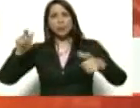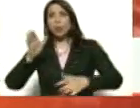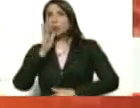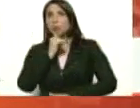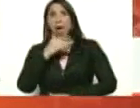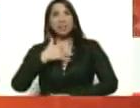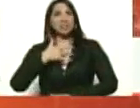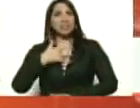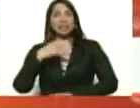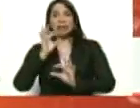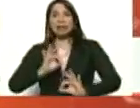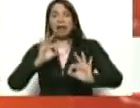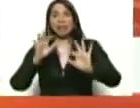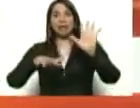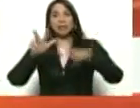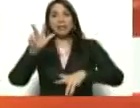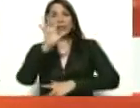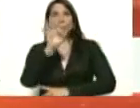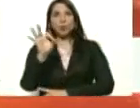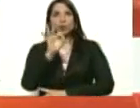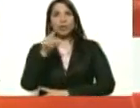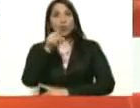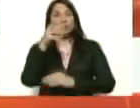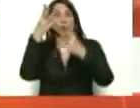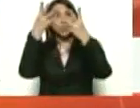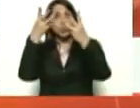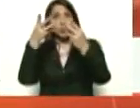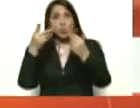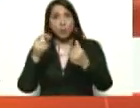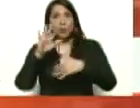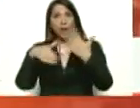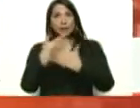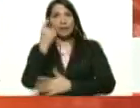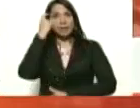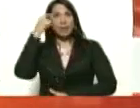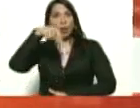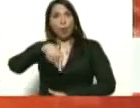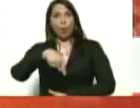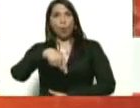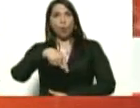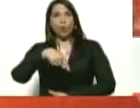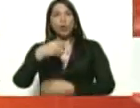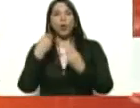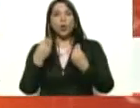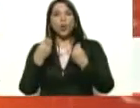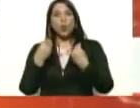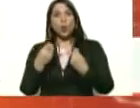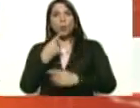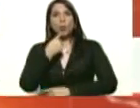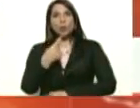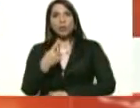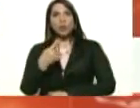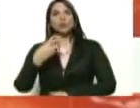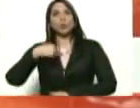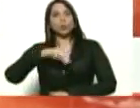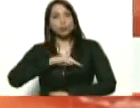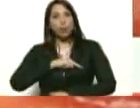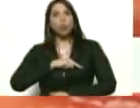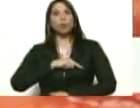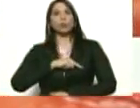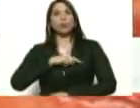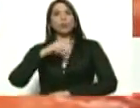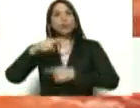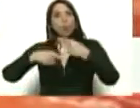13%, presidente. Esos son los números al día de hoy. Como tal usted lo ha instruido, nosotros todos los días